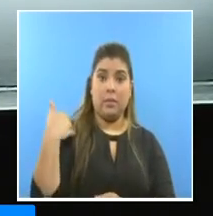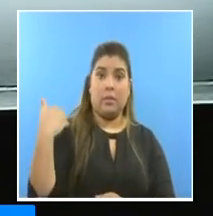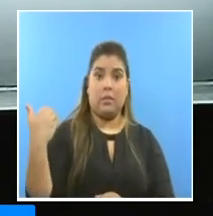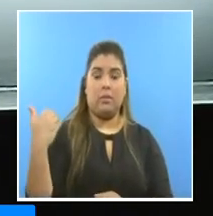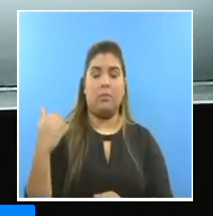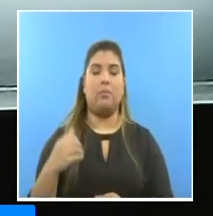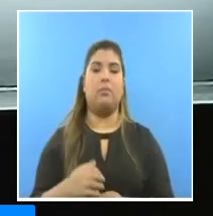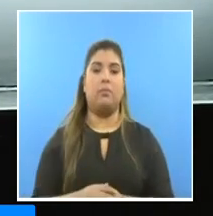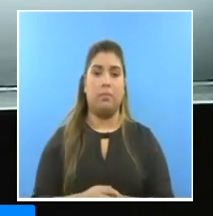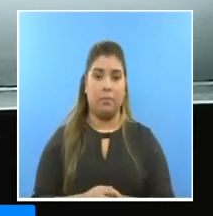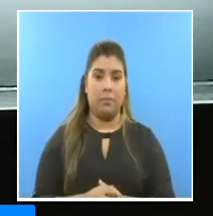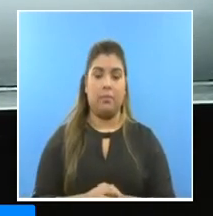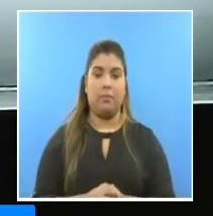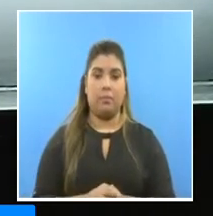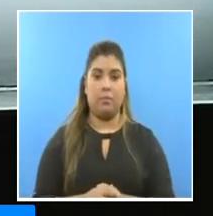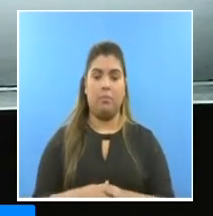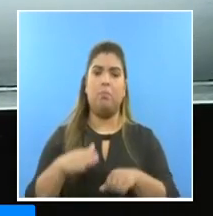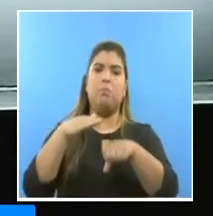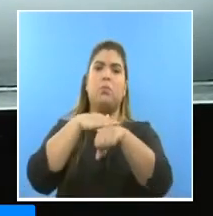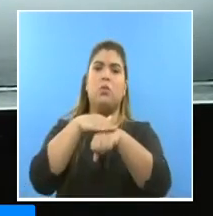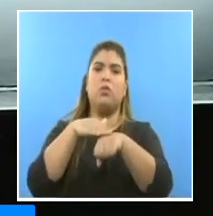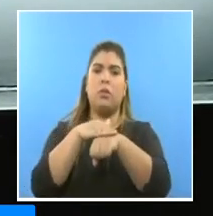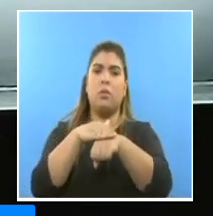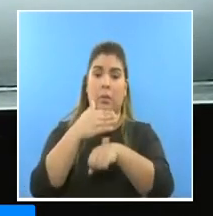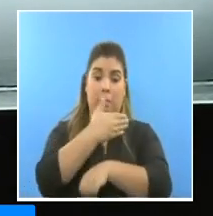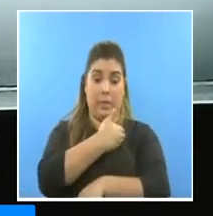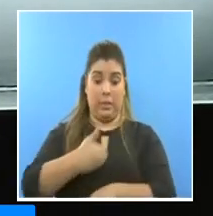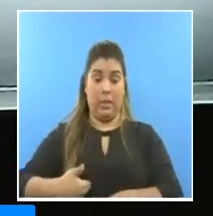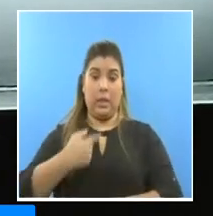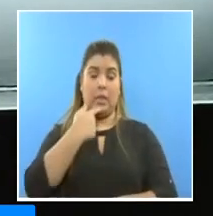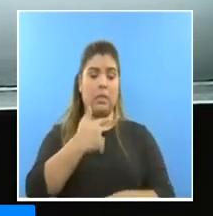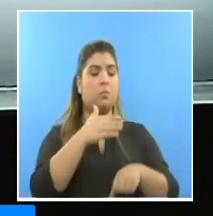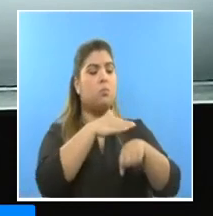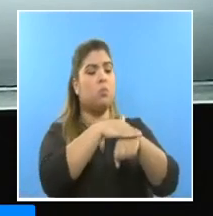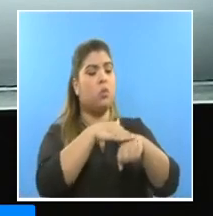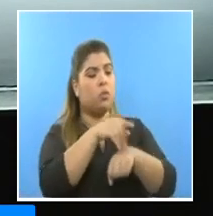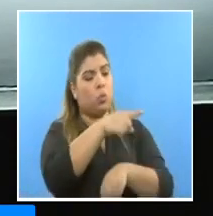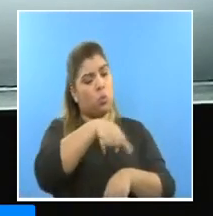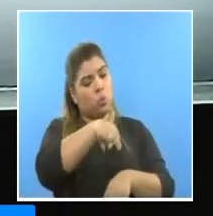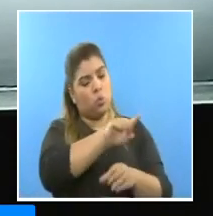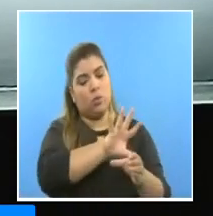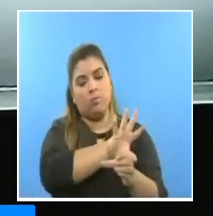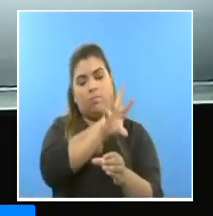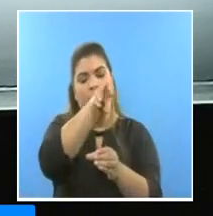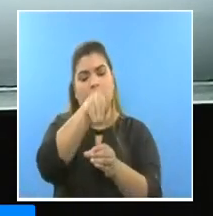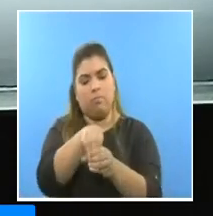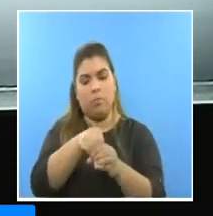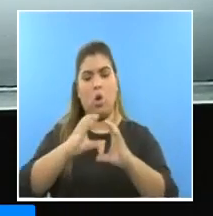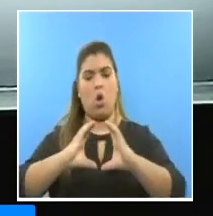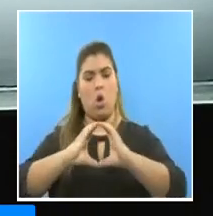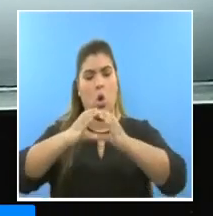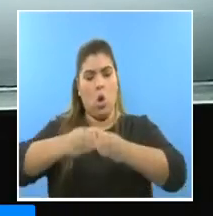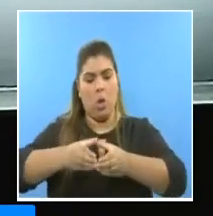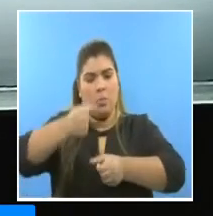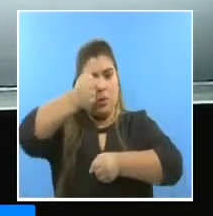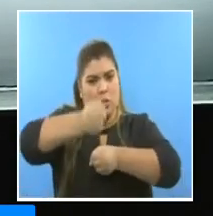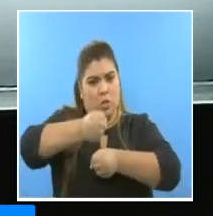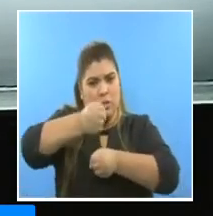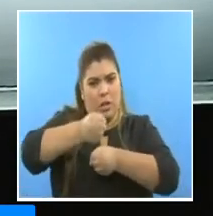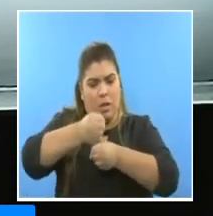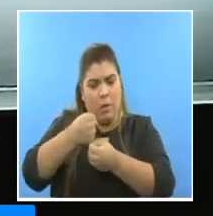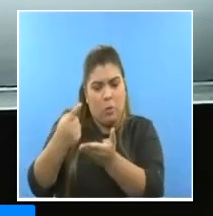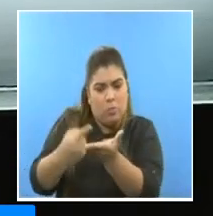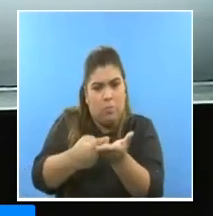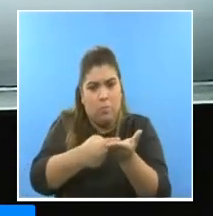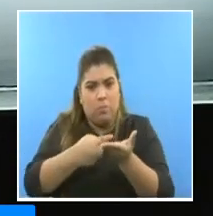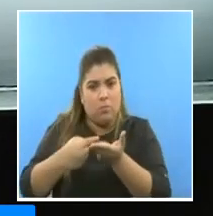que nos integráramos a esta Comisión consultora en